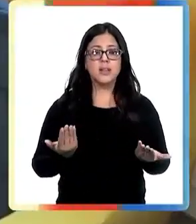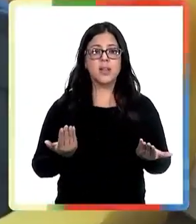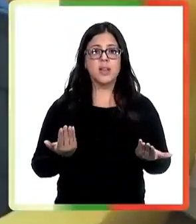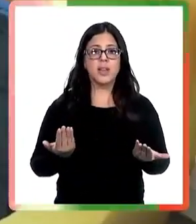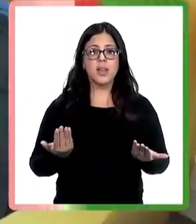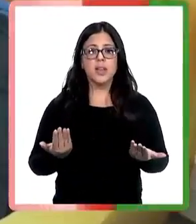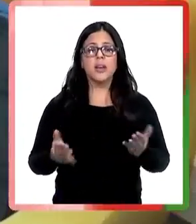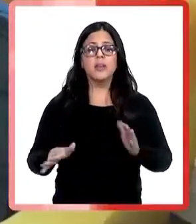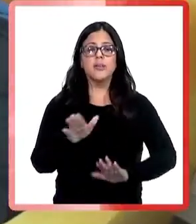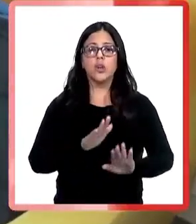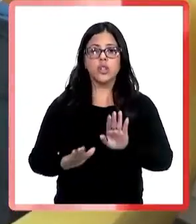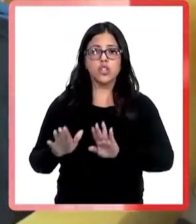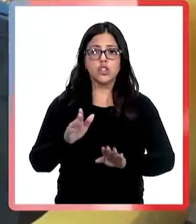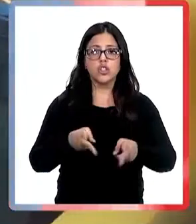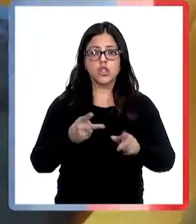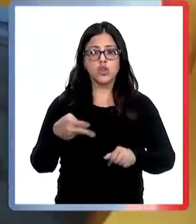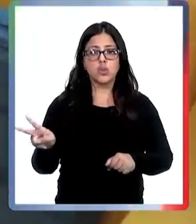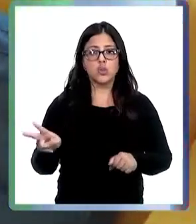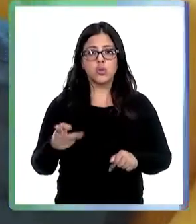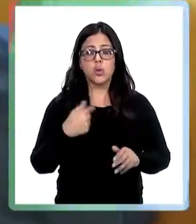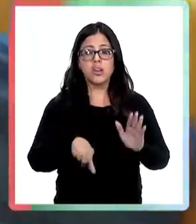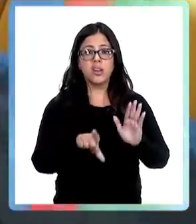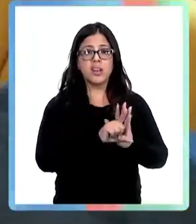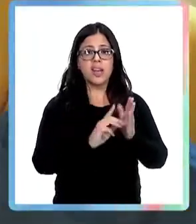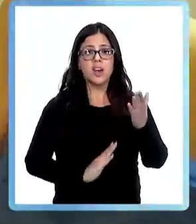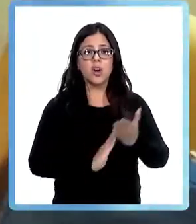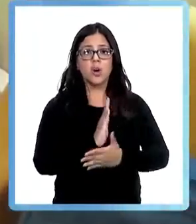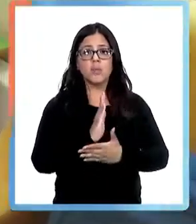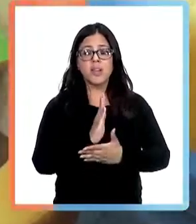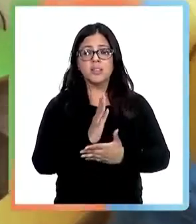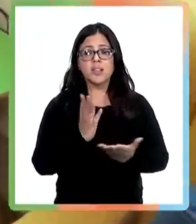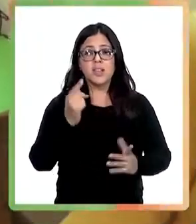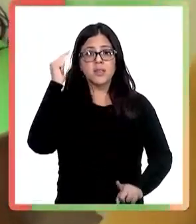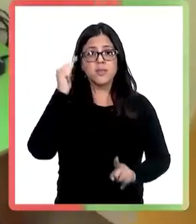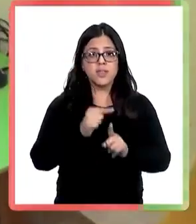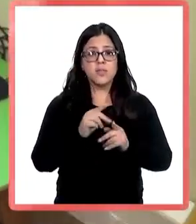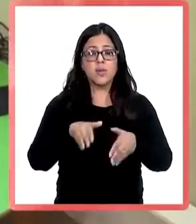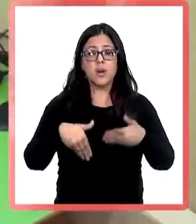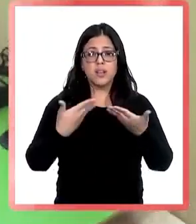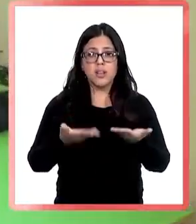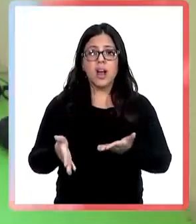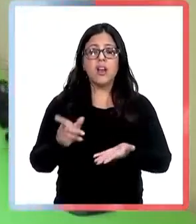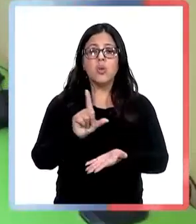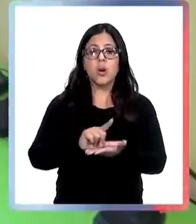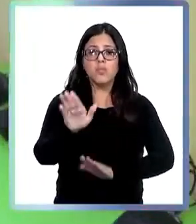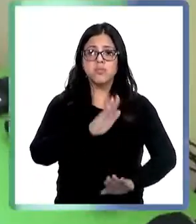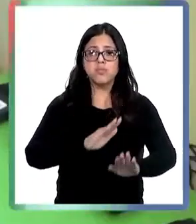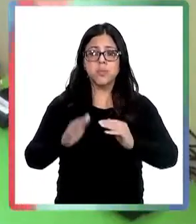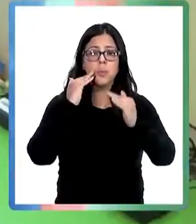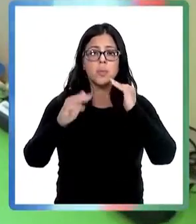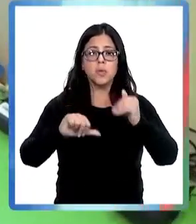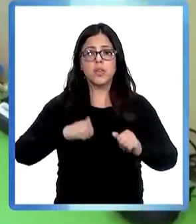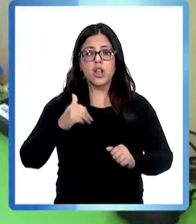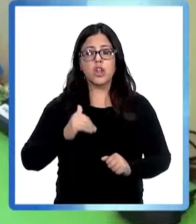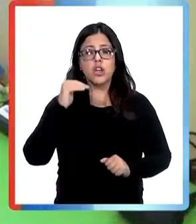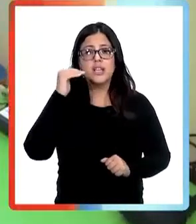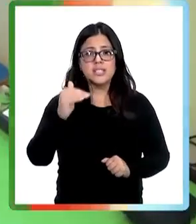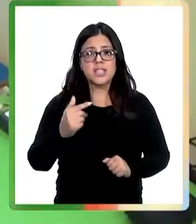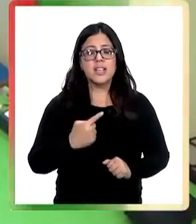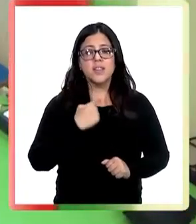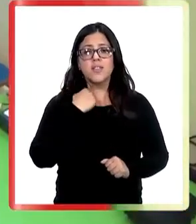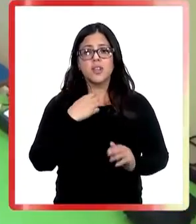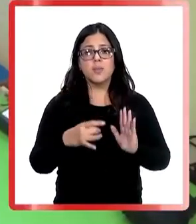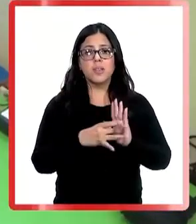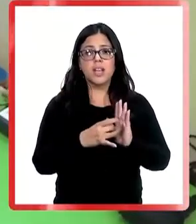entregar un entorno protegido para niños, niñas y adolescentes víctimas de delitos sexuales u otros delitos violentos, evitando toda